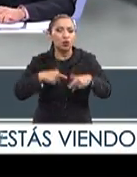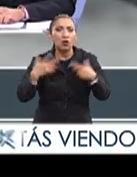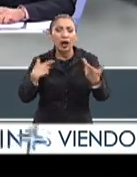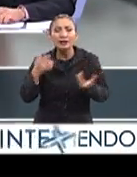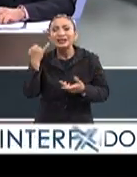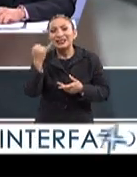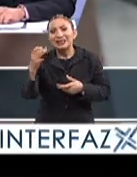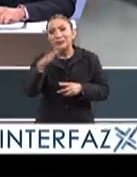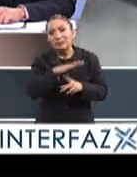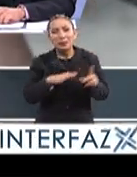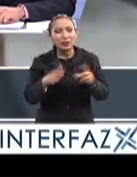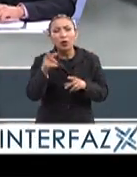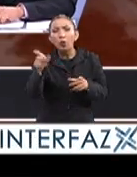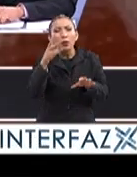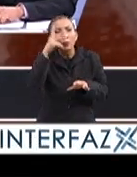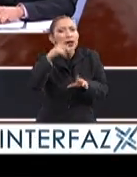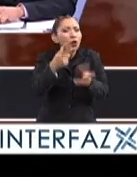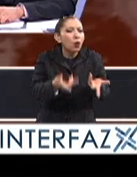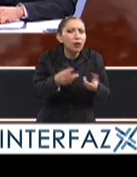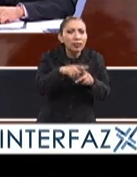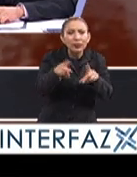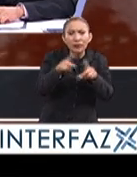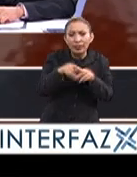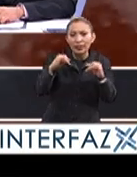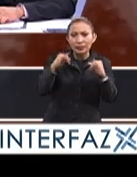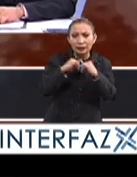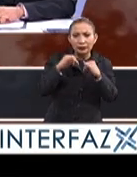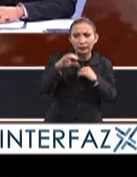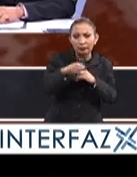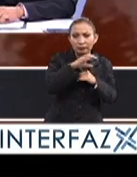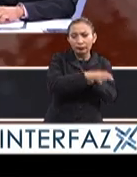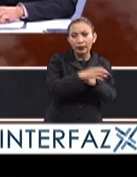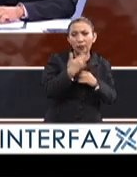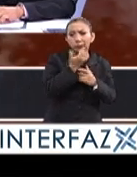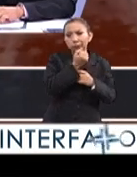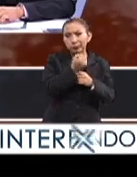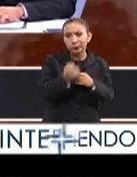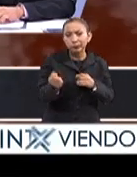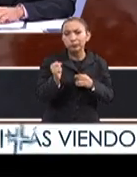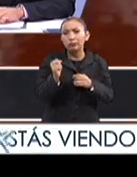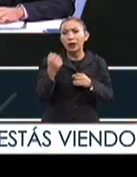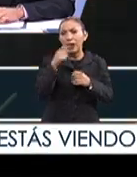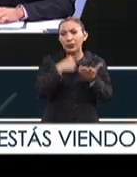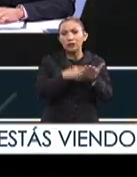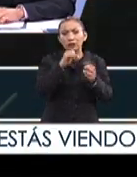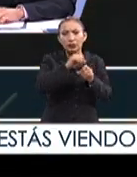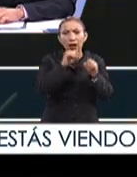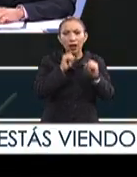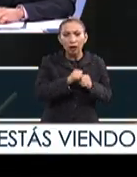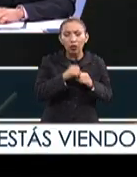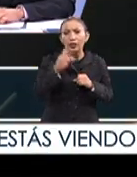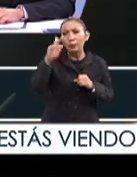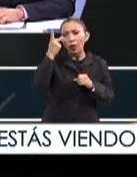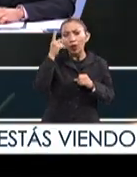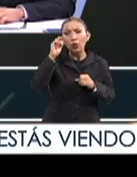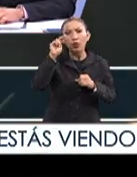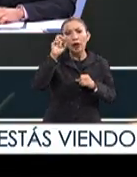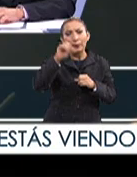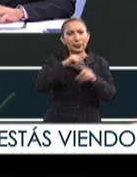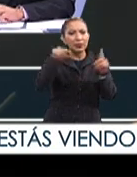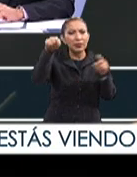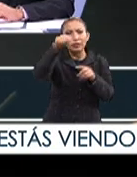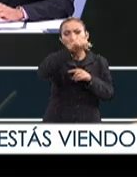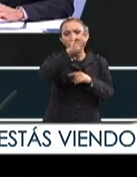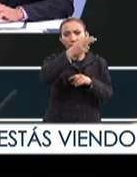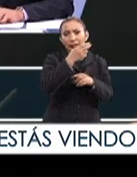sustentabilidad. En ese sentido, ¿cómo está México? En las distintas instituciones, con los talentos en las aulas, en el Pol, en la UNAM, en las